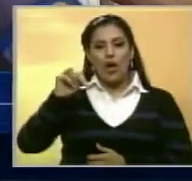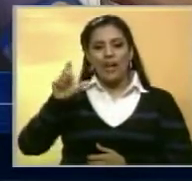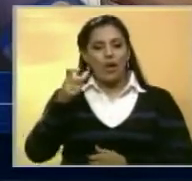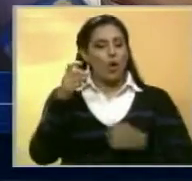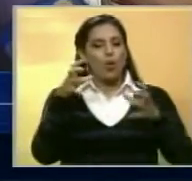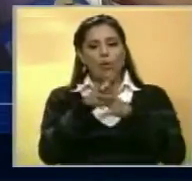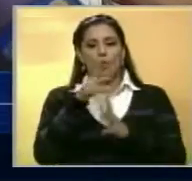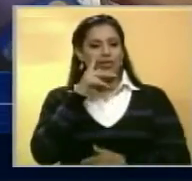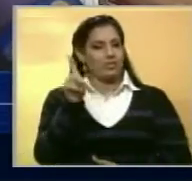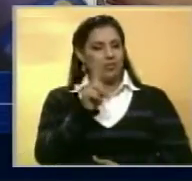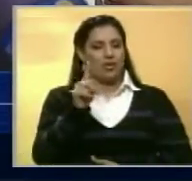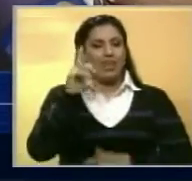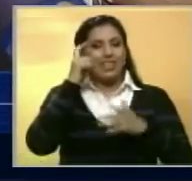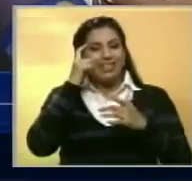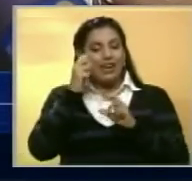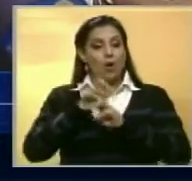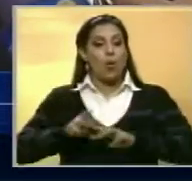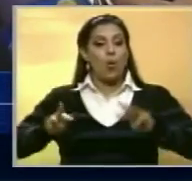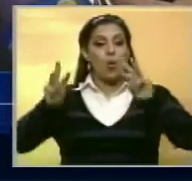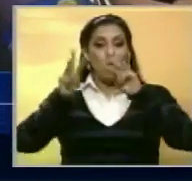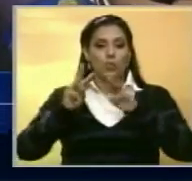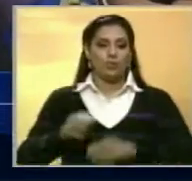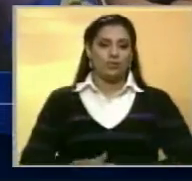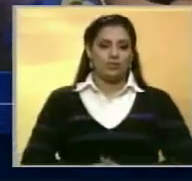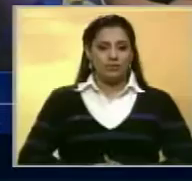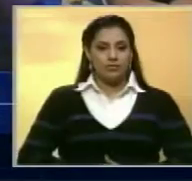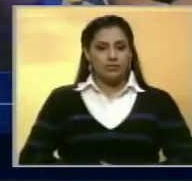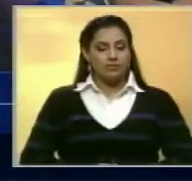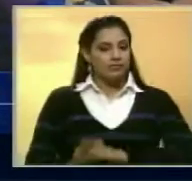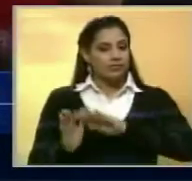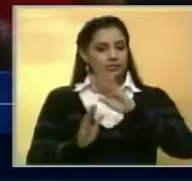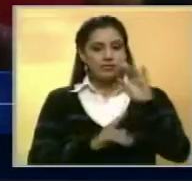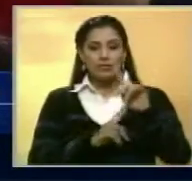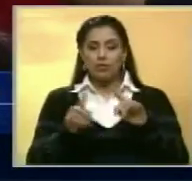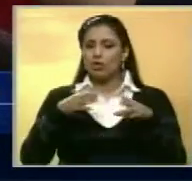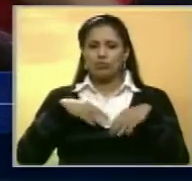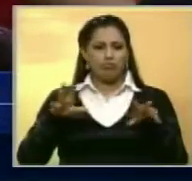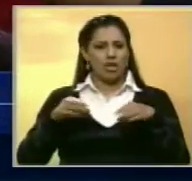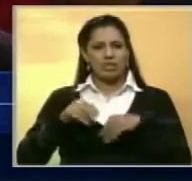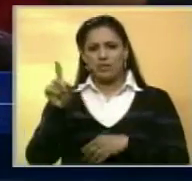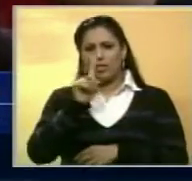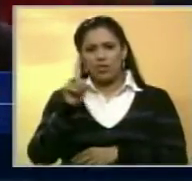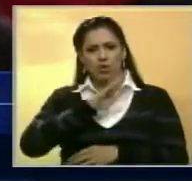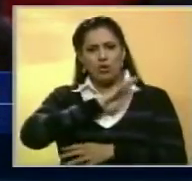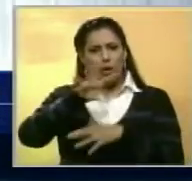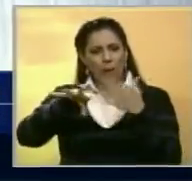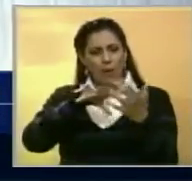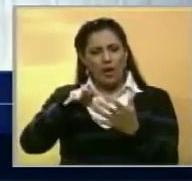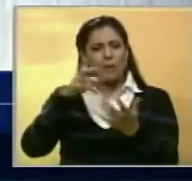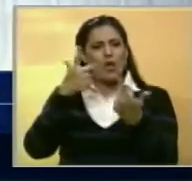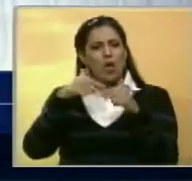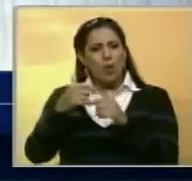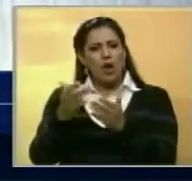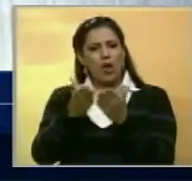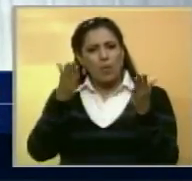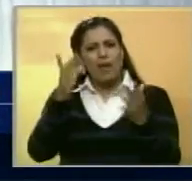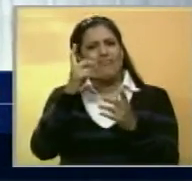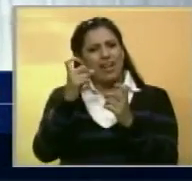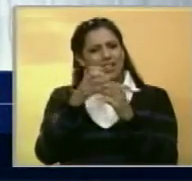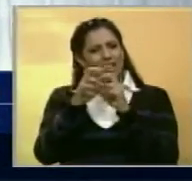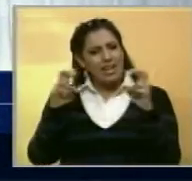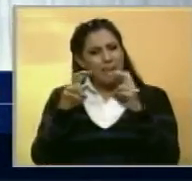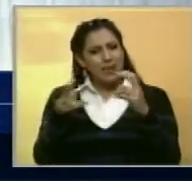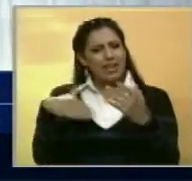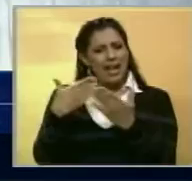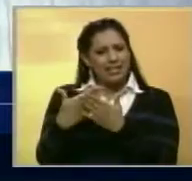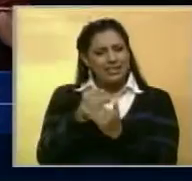partido político. Lo dicta las Naciones Unidas. Calificó como inaceptable los hechos enregistrados en Cariaco y pidió que las investigaciones